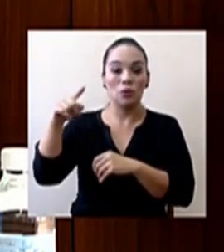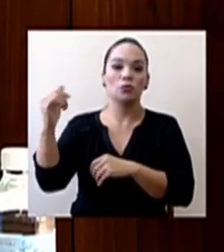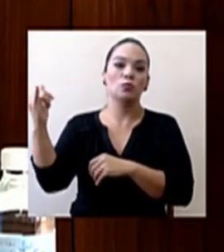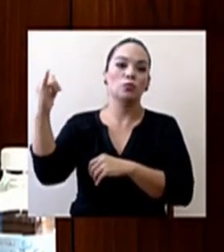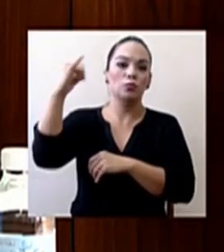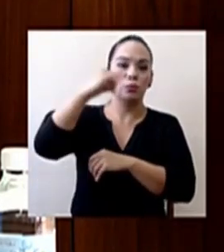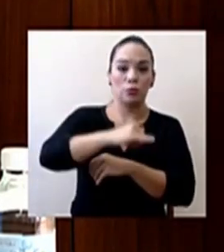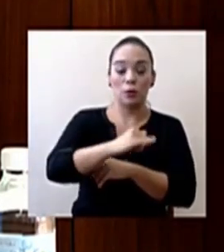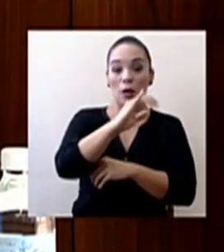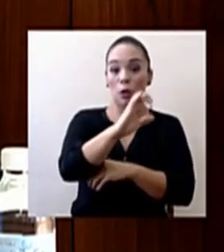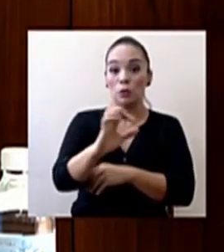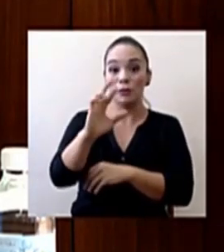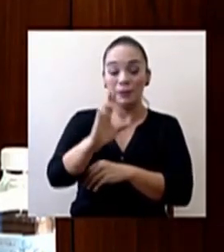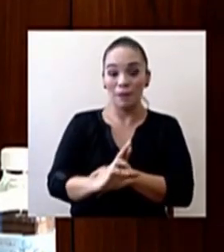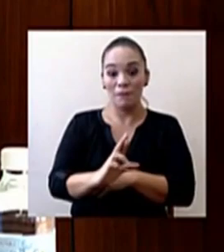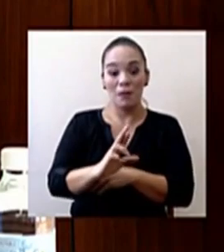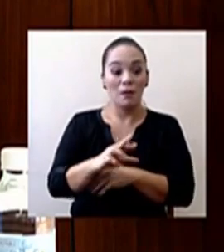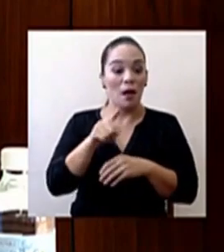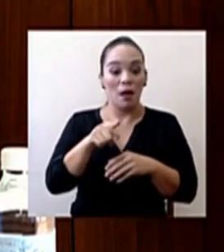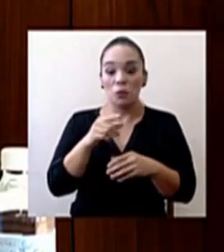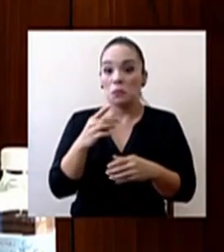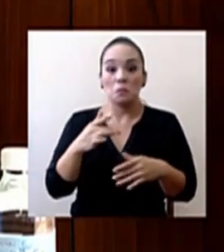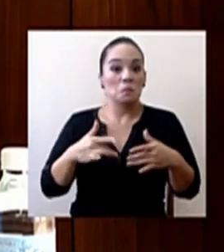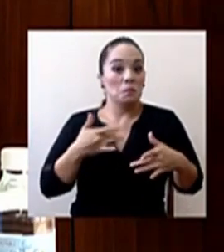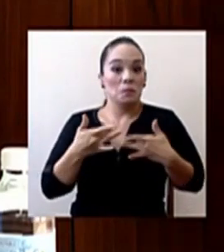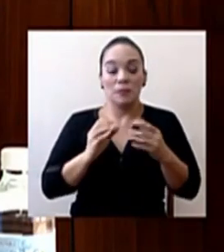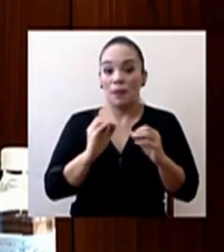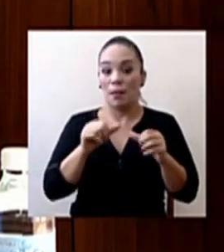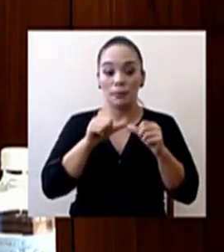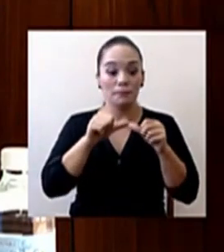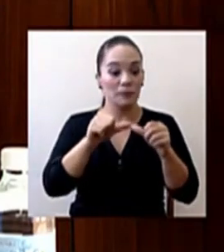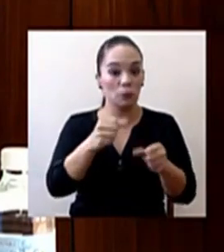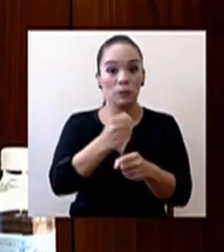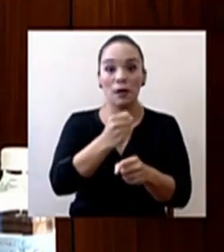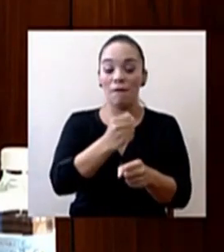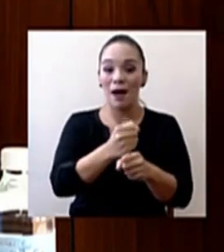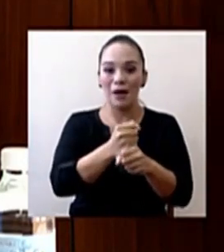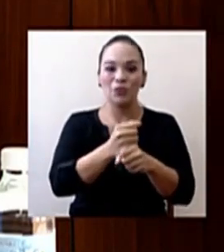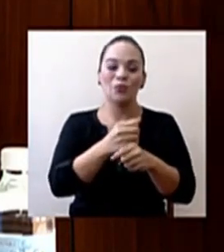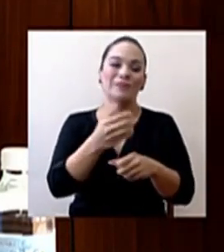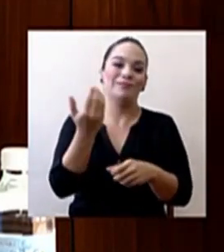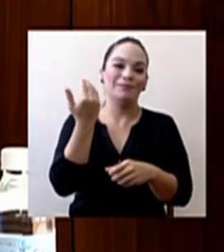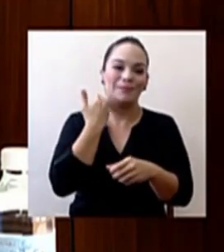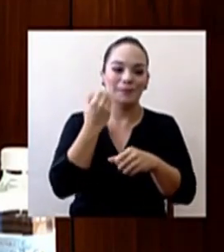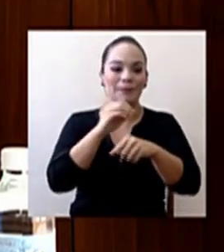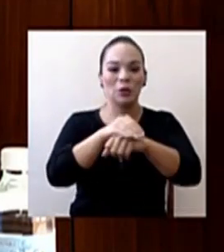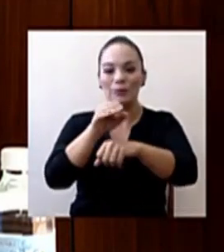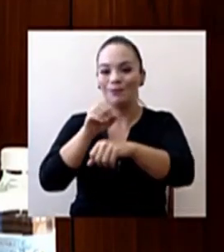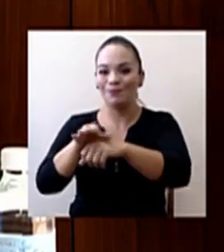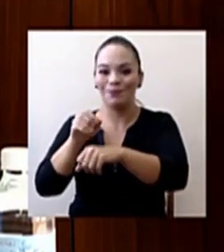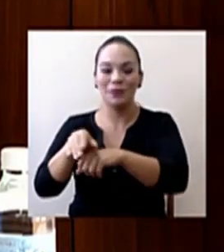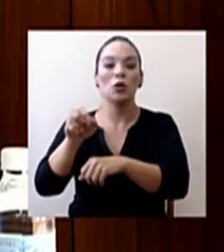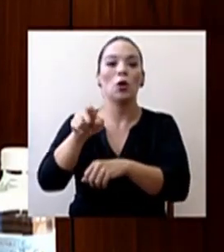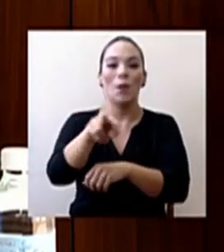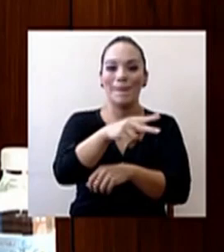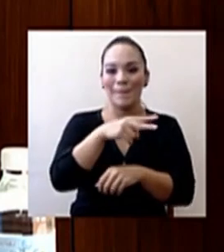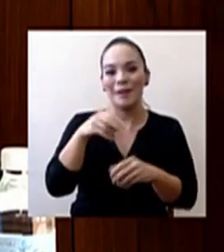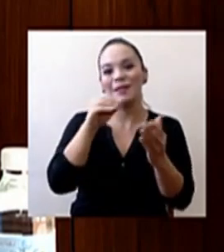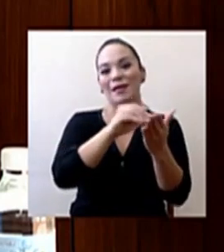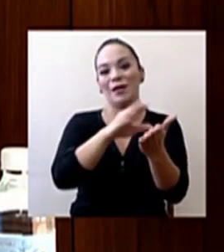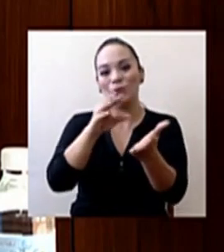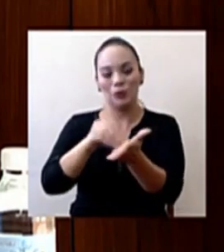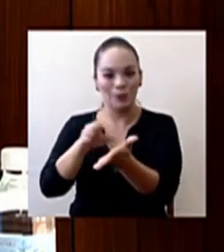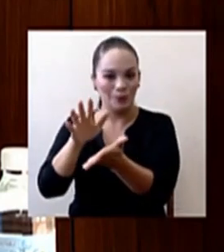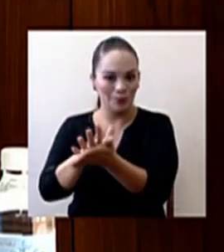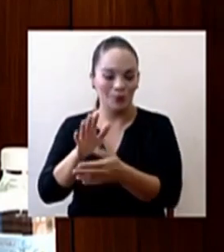continuaron sus labores, contagiaron algunos de sus compañeros o compañeras y fueron